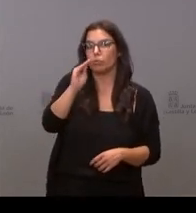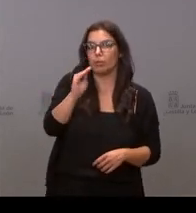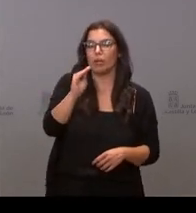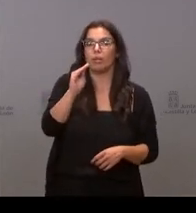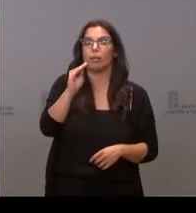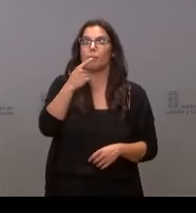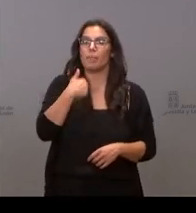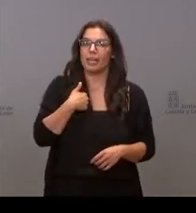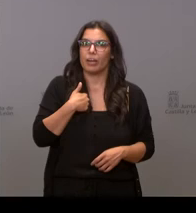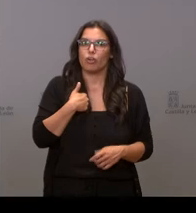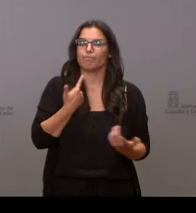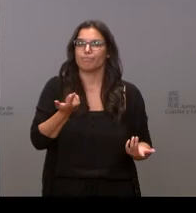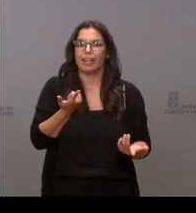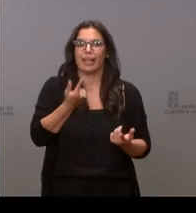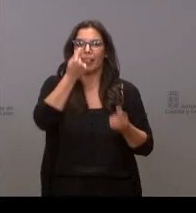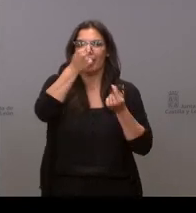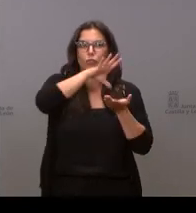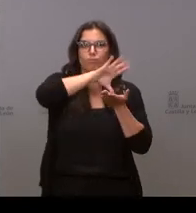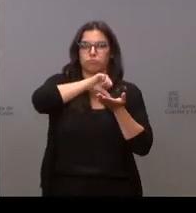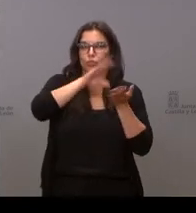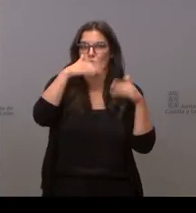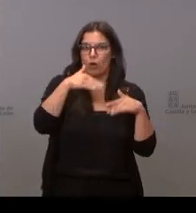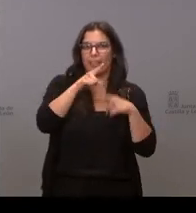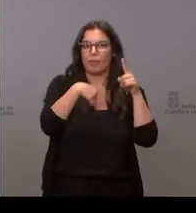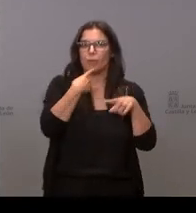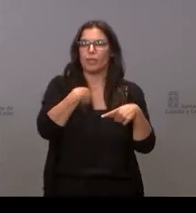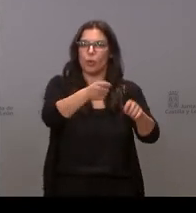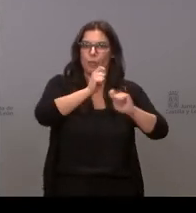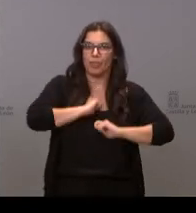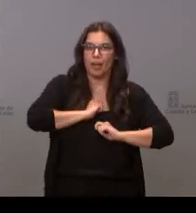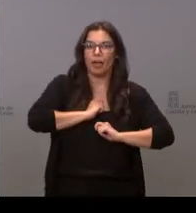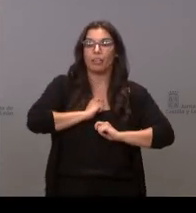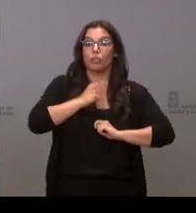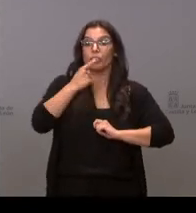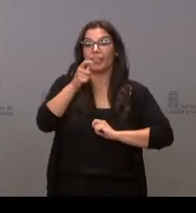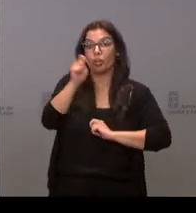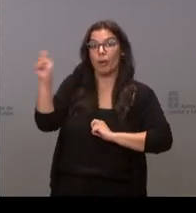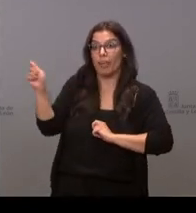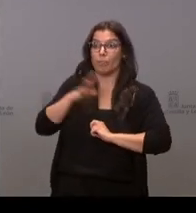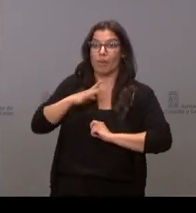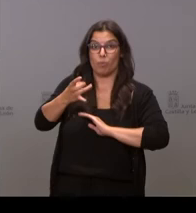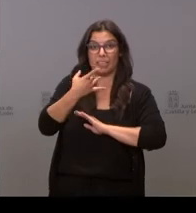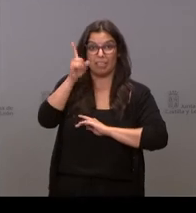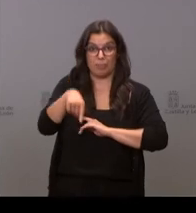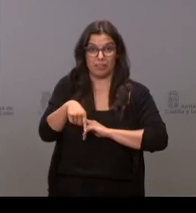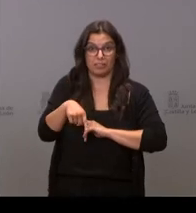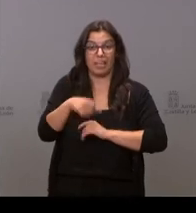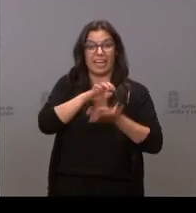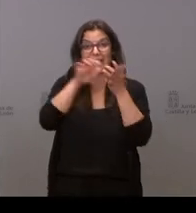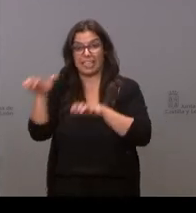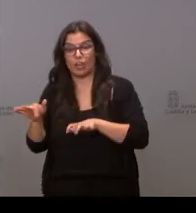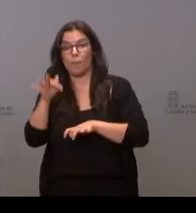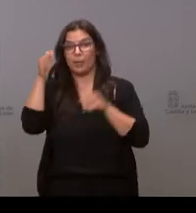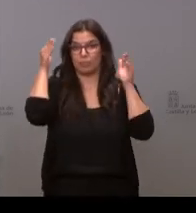facilitarían quizás los siguen contabilizando no obstante cuando se los faciliten a ella pediría que me los envíen a mí también los de Castilla y León y los de la